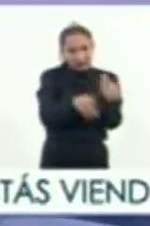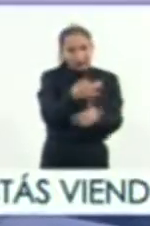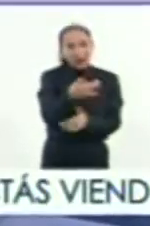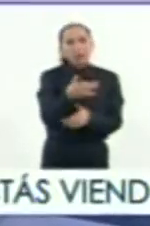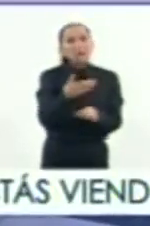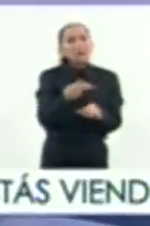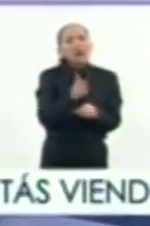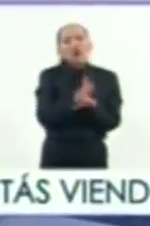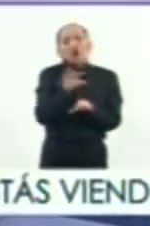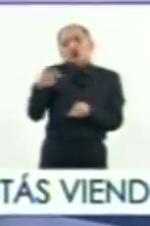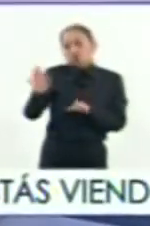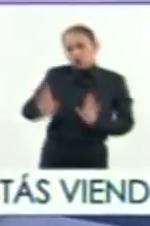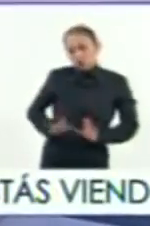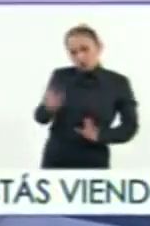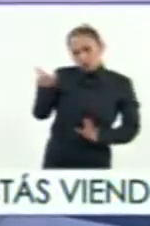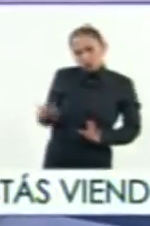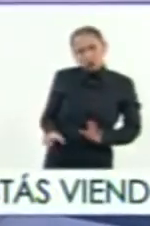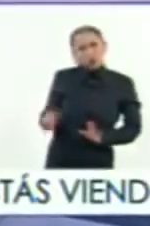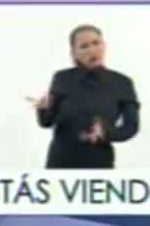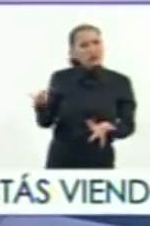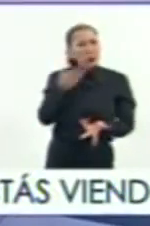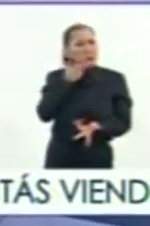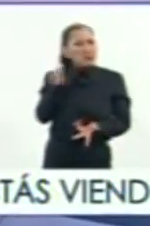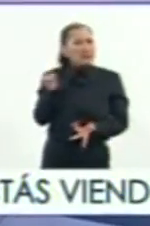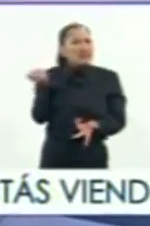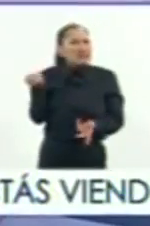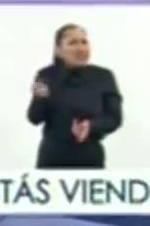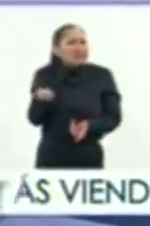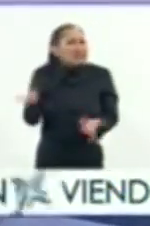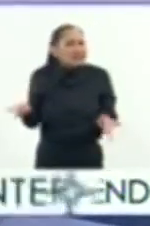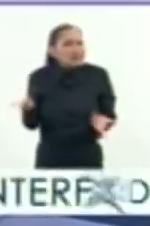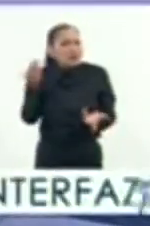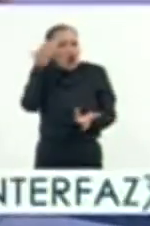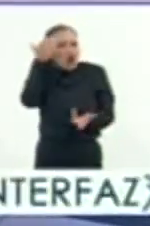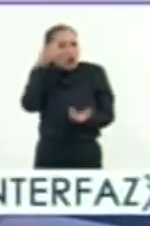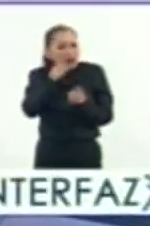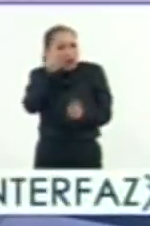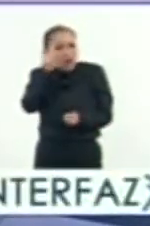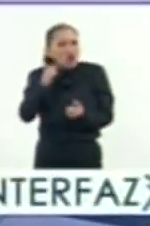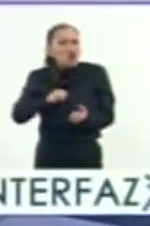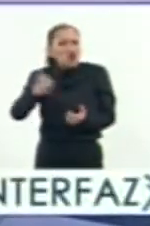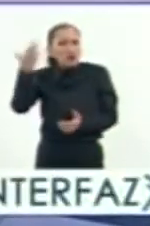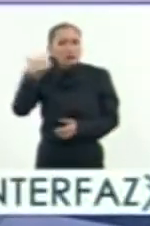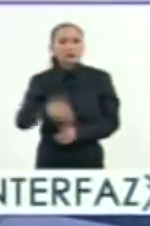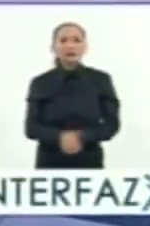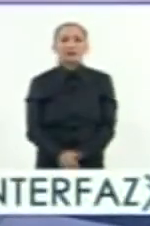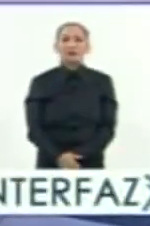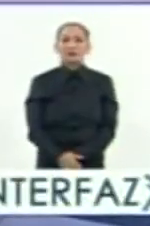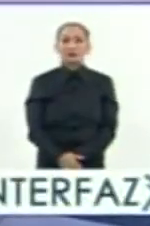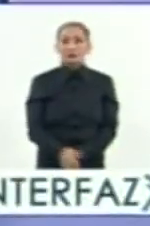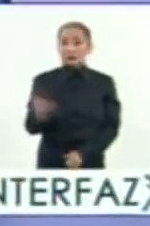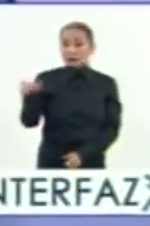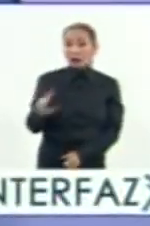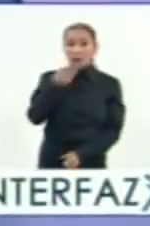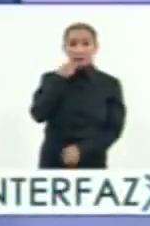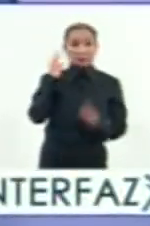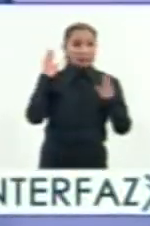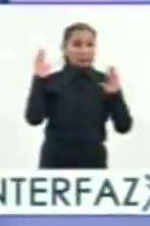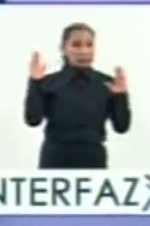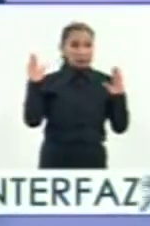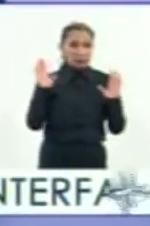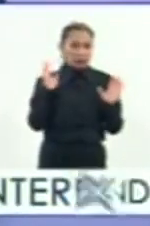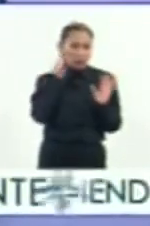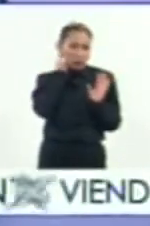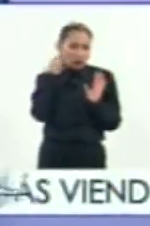¿Cuáles eran sus características principales de este personaje mítico ya para muchos? Es un hombre extraordinario